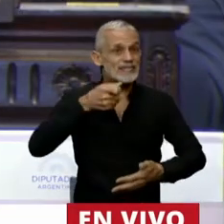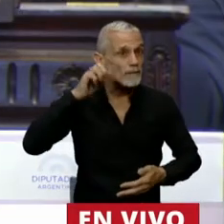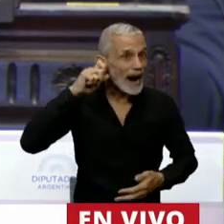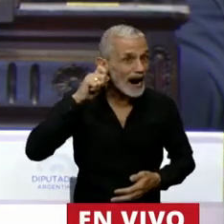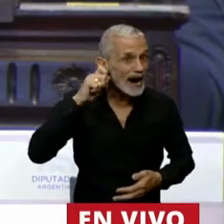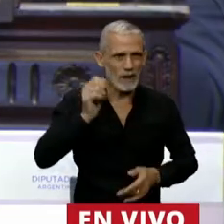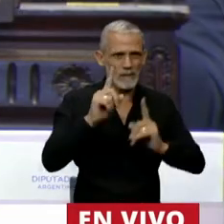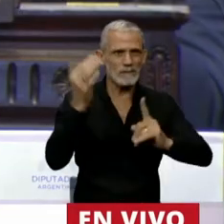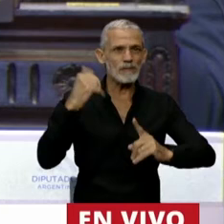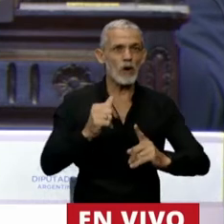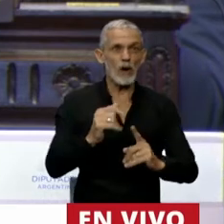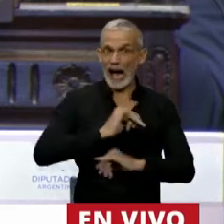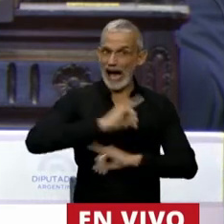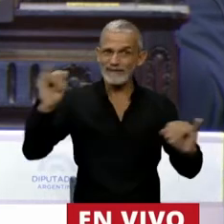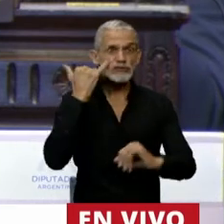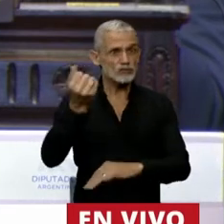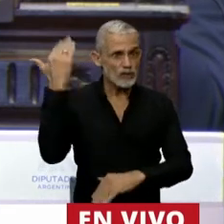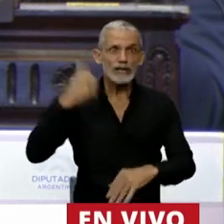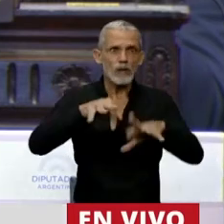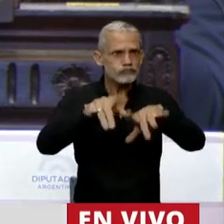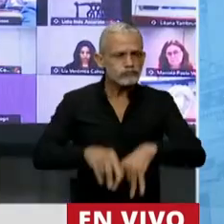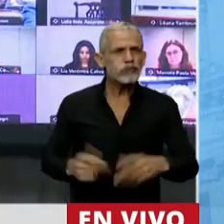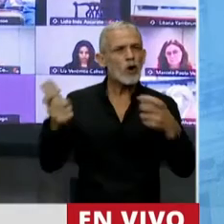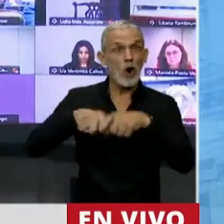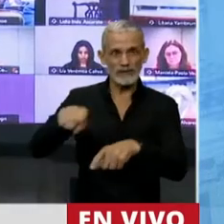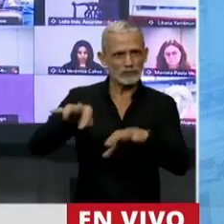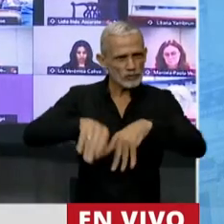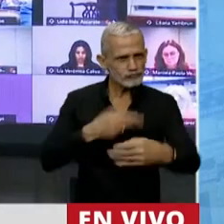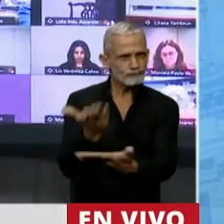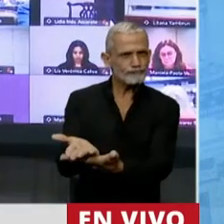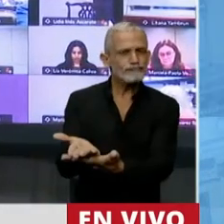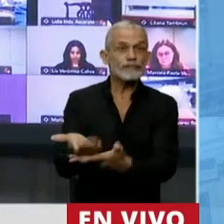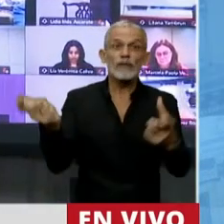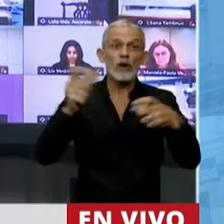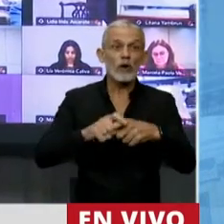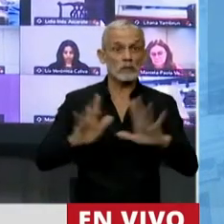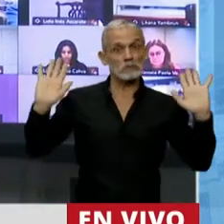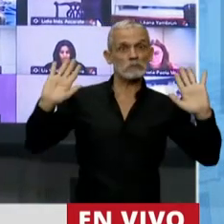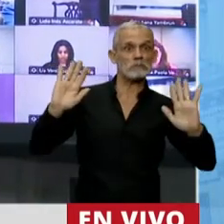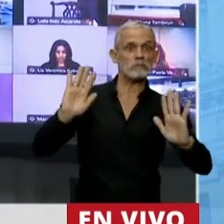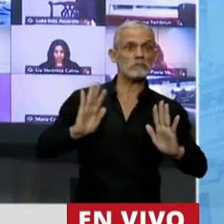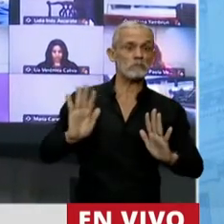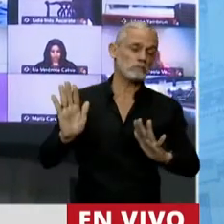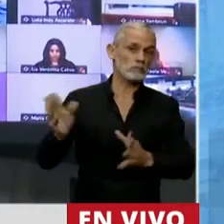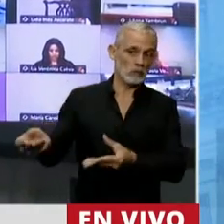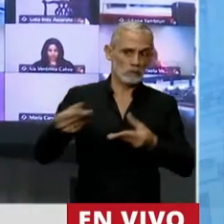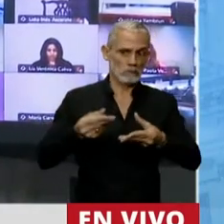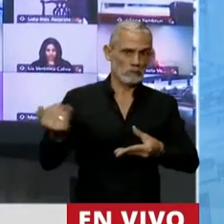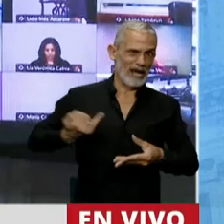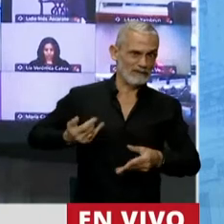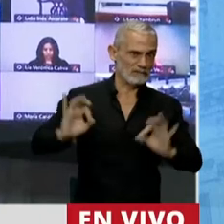ha hecho esta misma advertencia, y lo ha hecho por escrito en la Comisión, y la Comisión no se ha hecho cargo de levantar esas